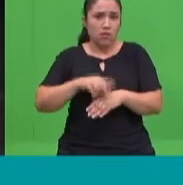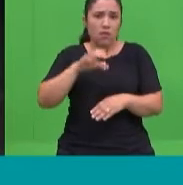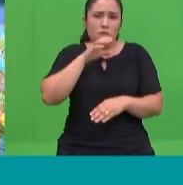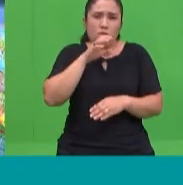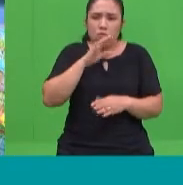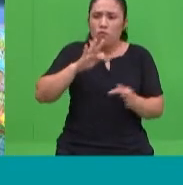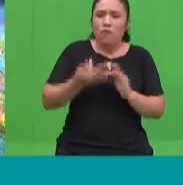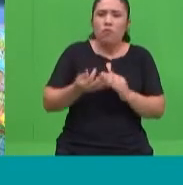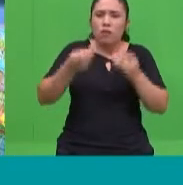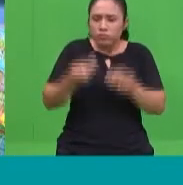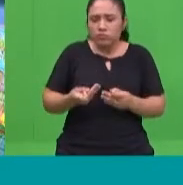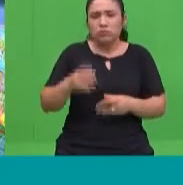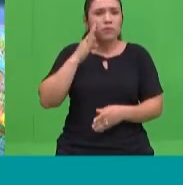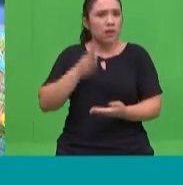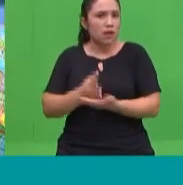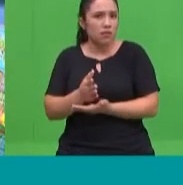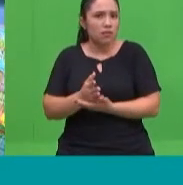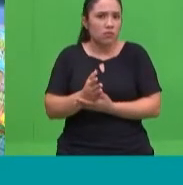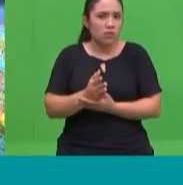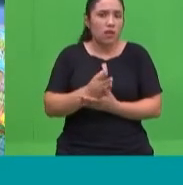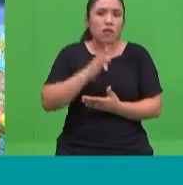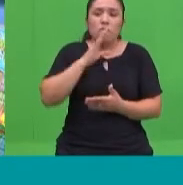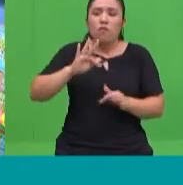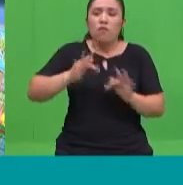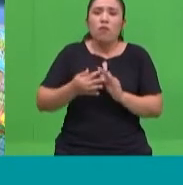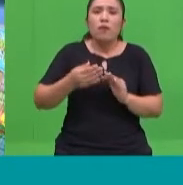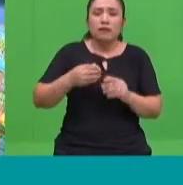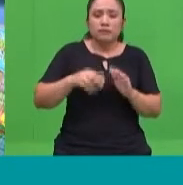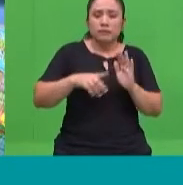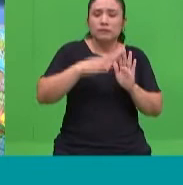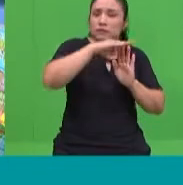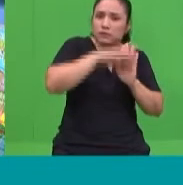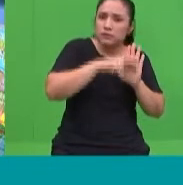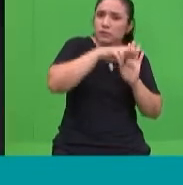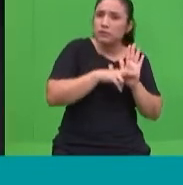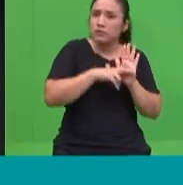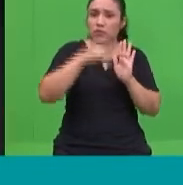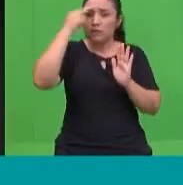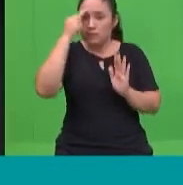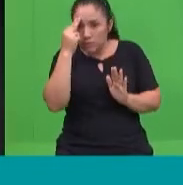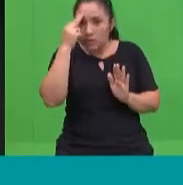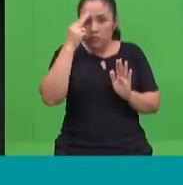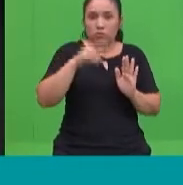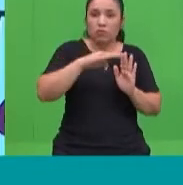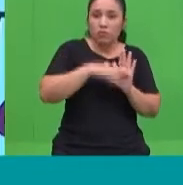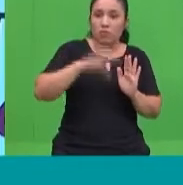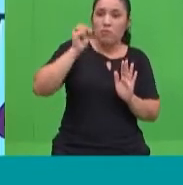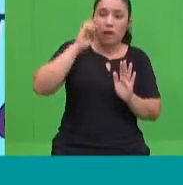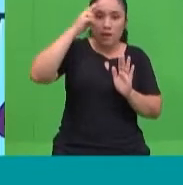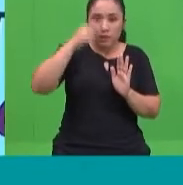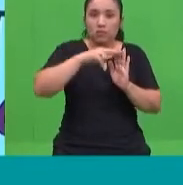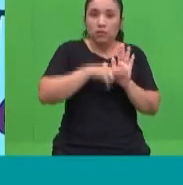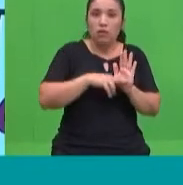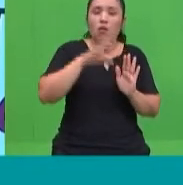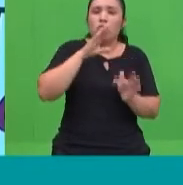constituida? Para que podamos tener un sistema normativo de casa, ¿no? Sí. nos acompañe, que ayude al desarrollo de nuestros